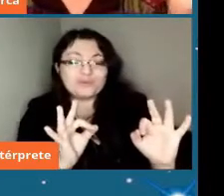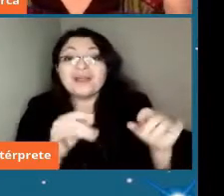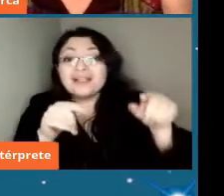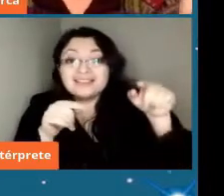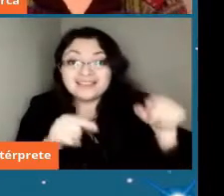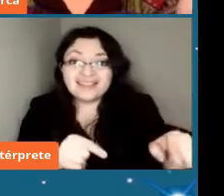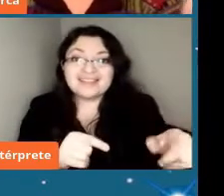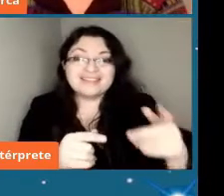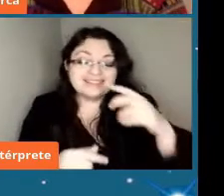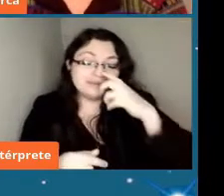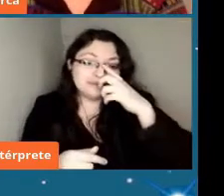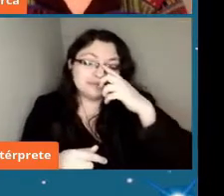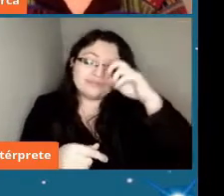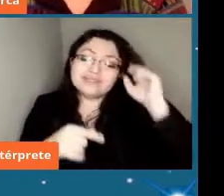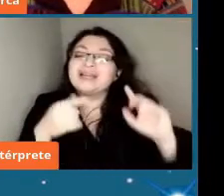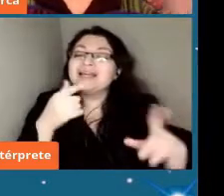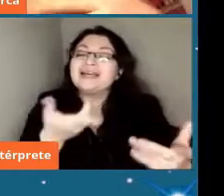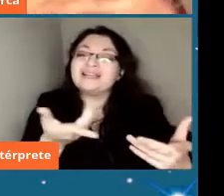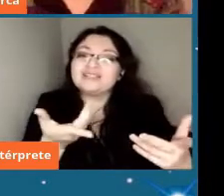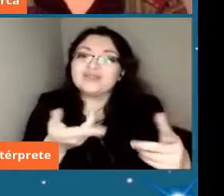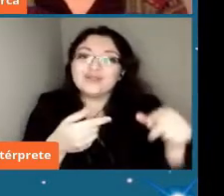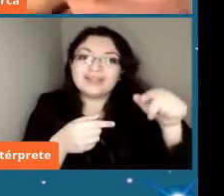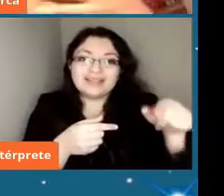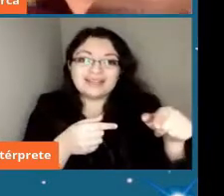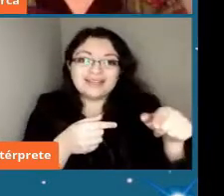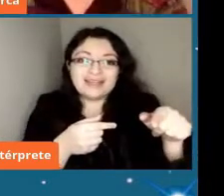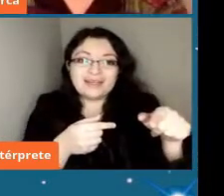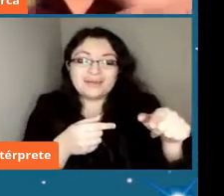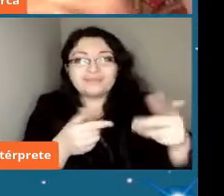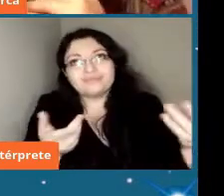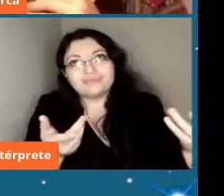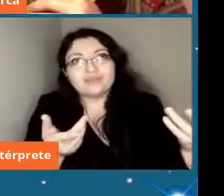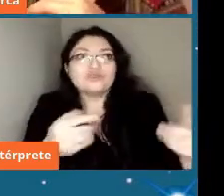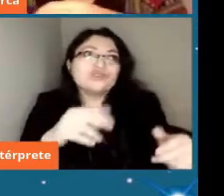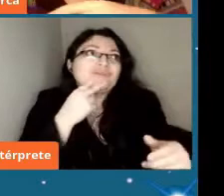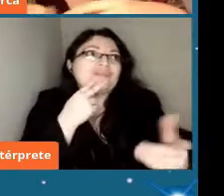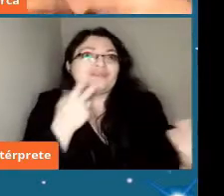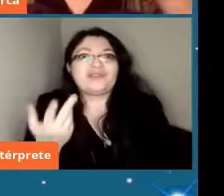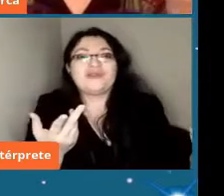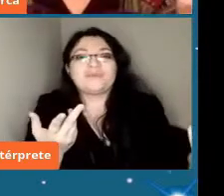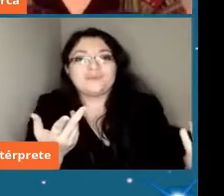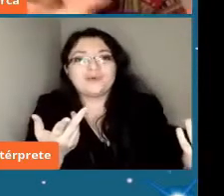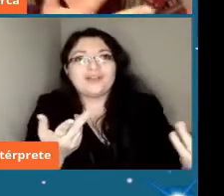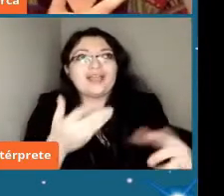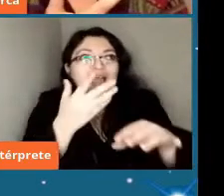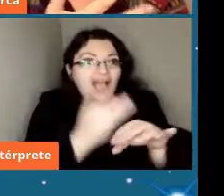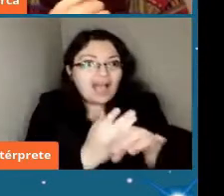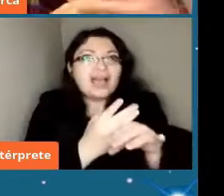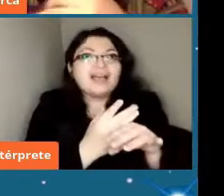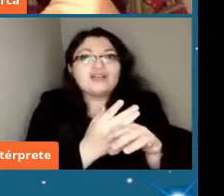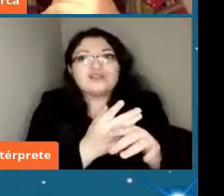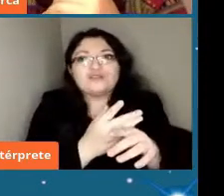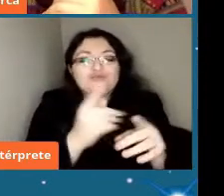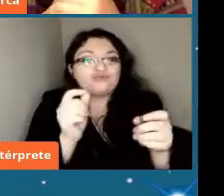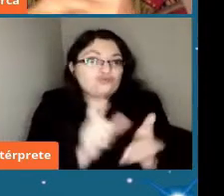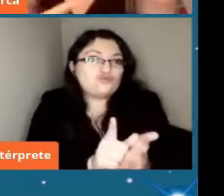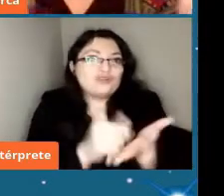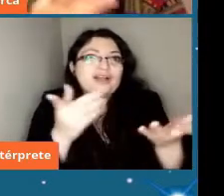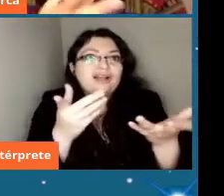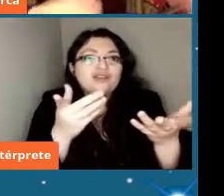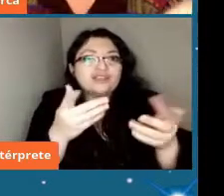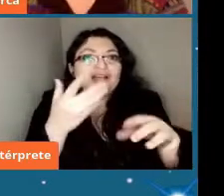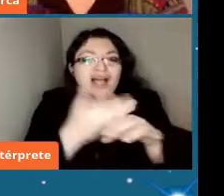el hecho de que vivamos en un espacio donde las colisiones pueden ocurrir mucho más al inicio